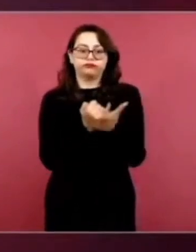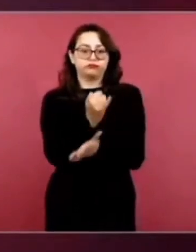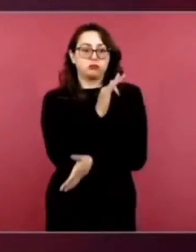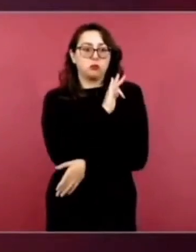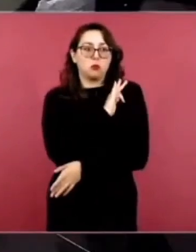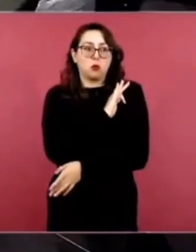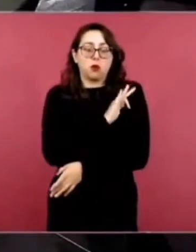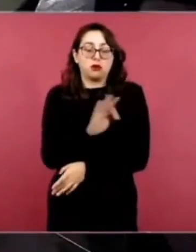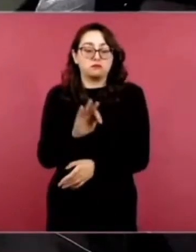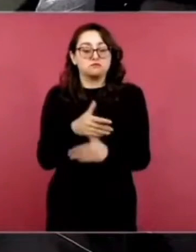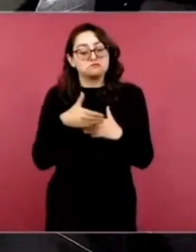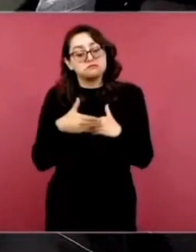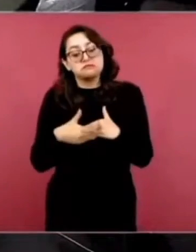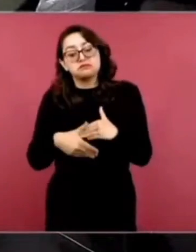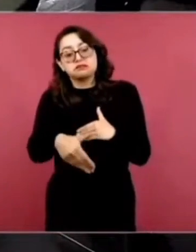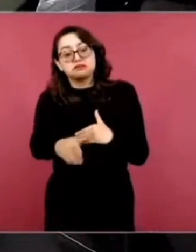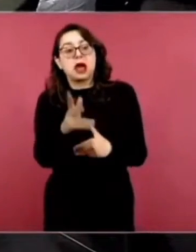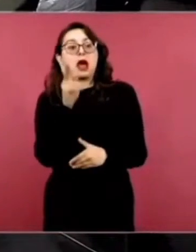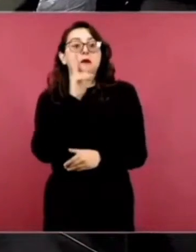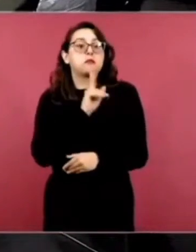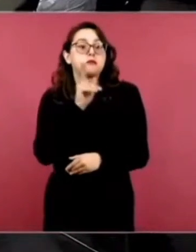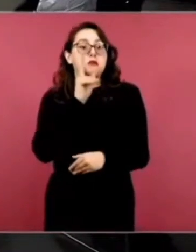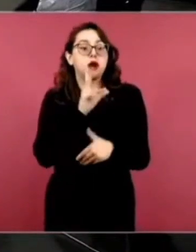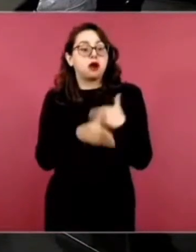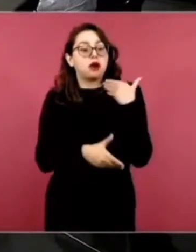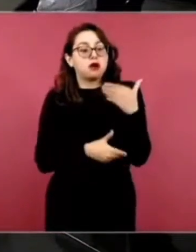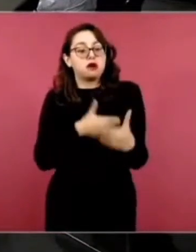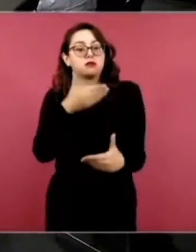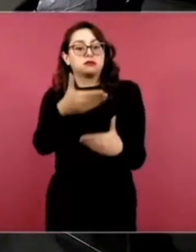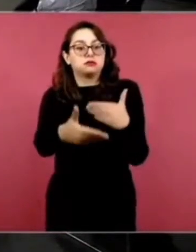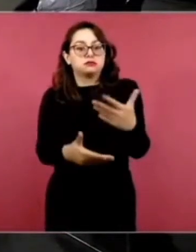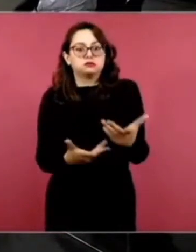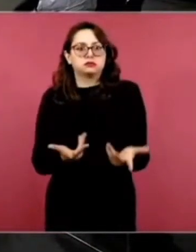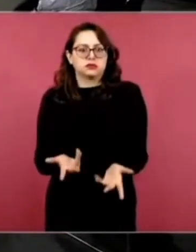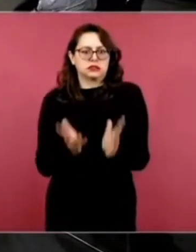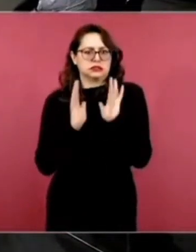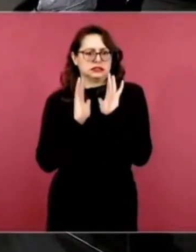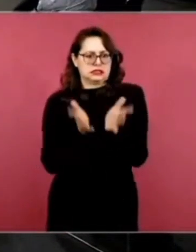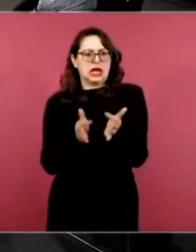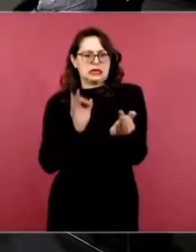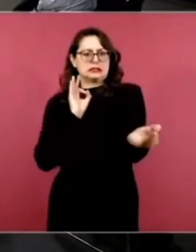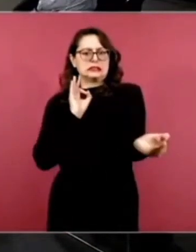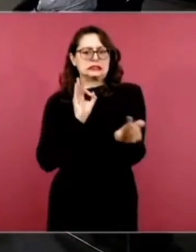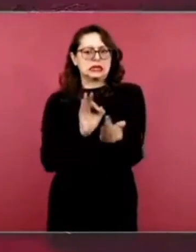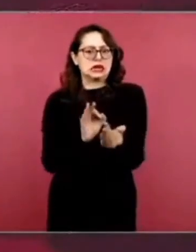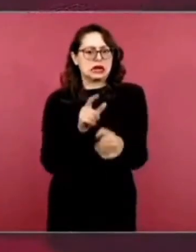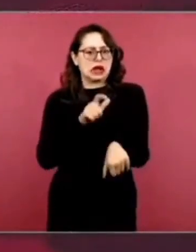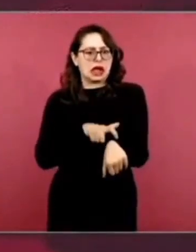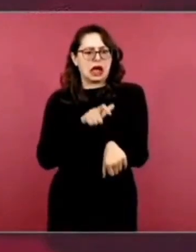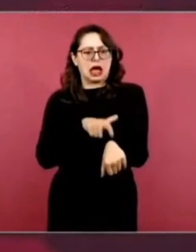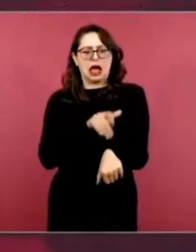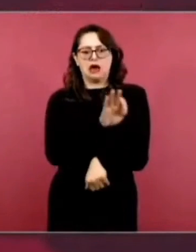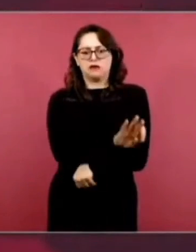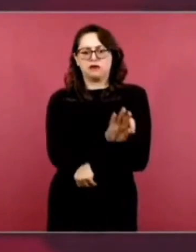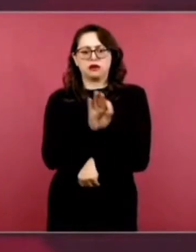tendremos pues seguramente en las próximas semanas, estaremos viendo este,